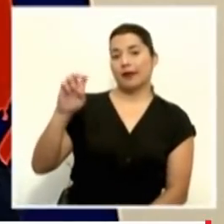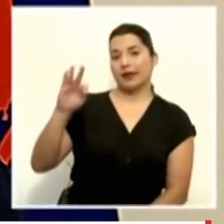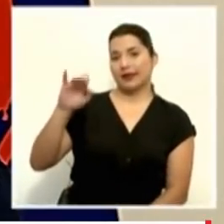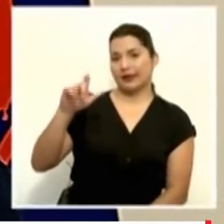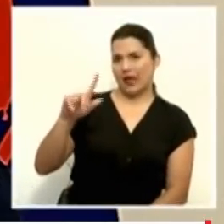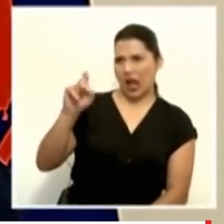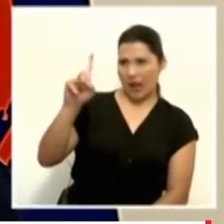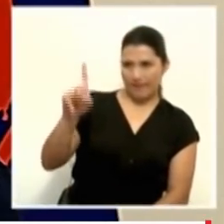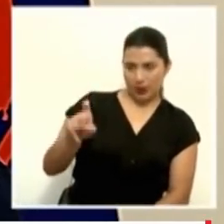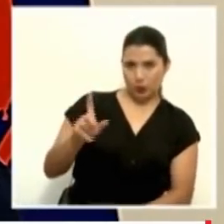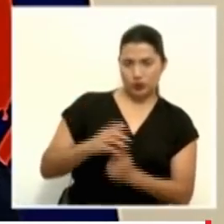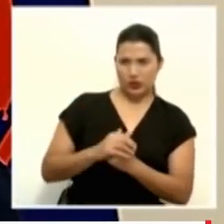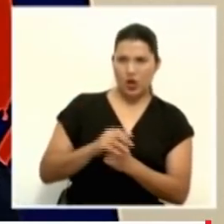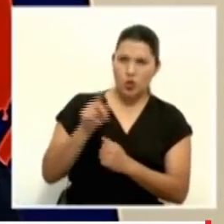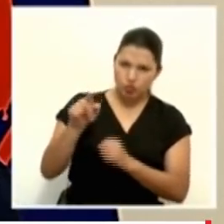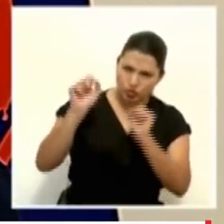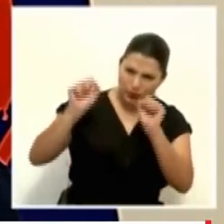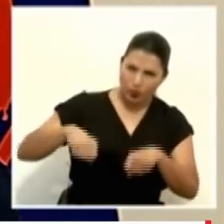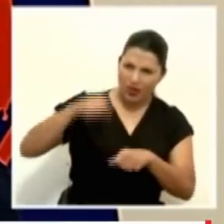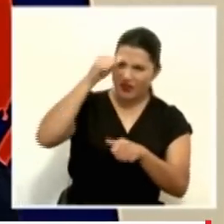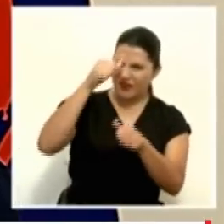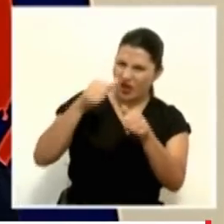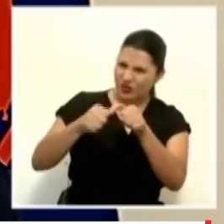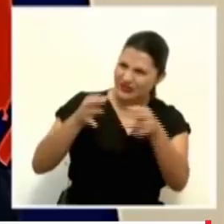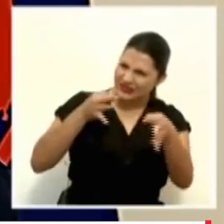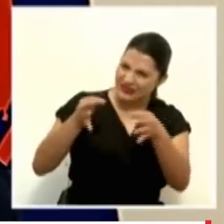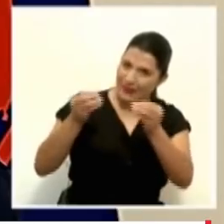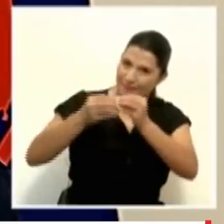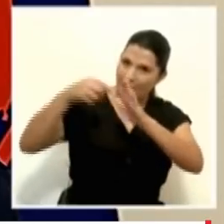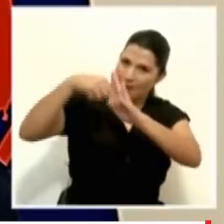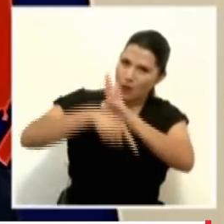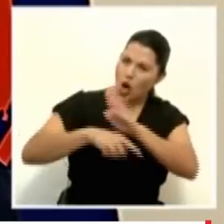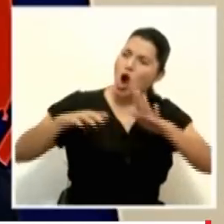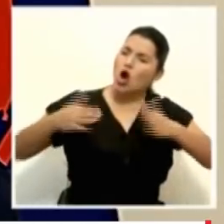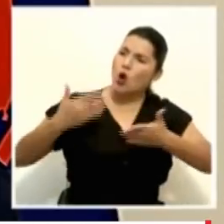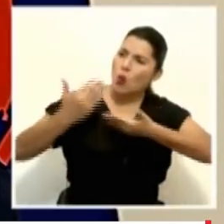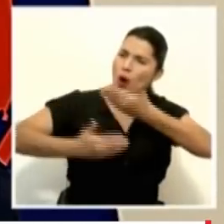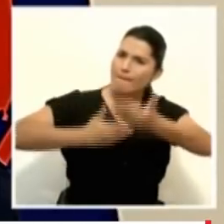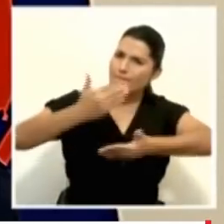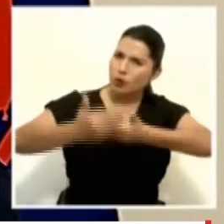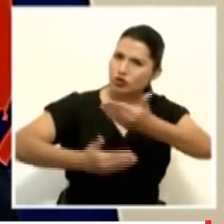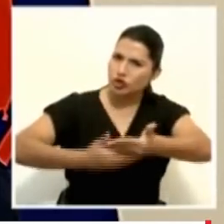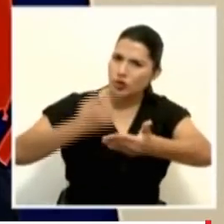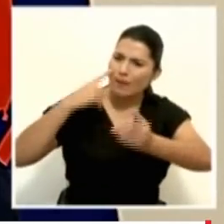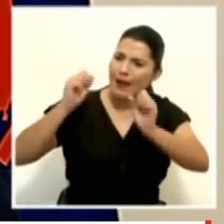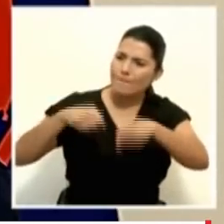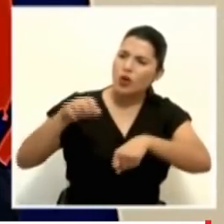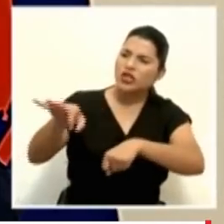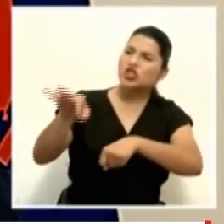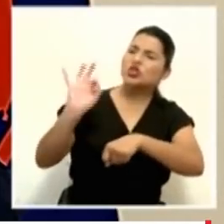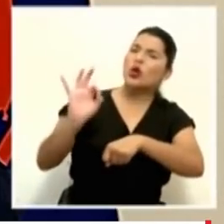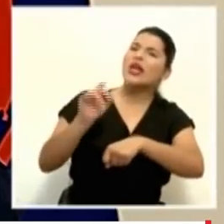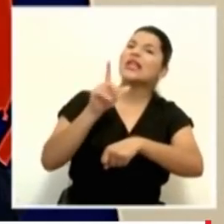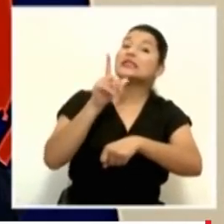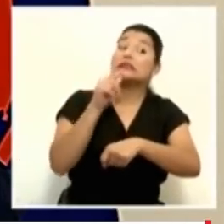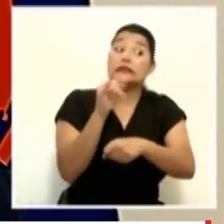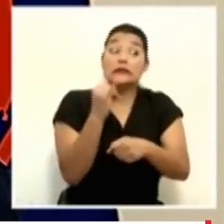Consulta ¿Podría recordar y profundizar sobre el protocolo para escoger a quién se le dará una cama o